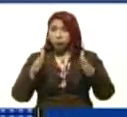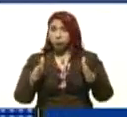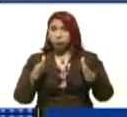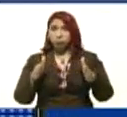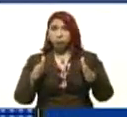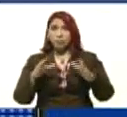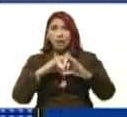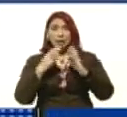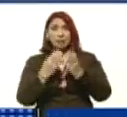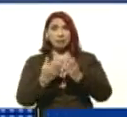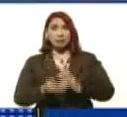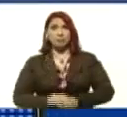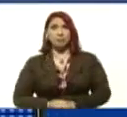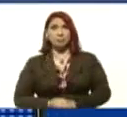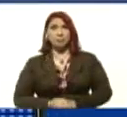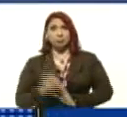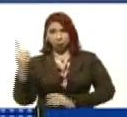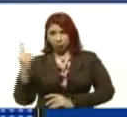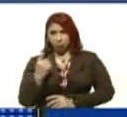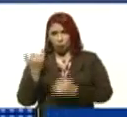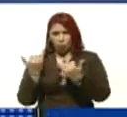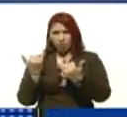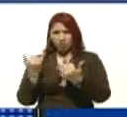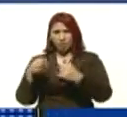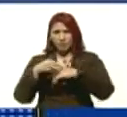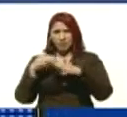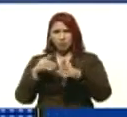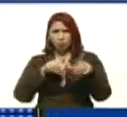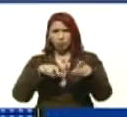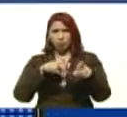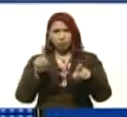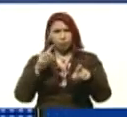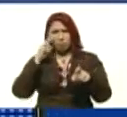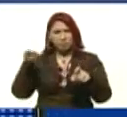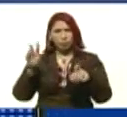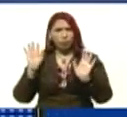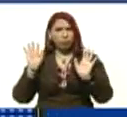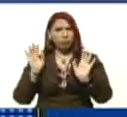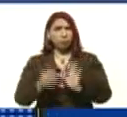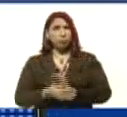Soteldo, ¿tú acá vas a llegar? Ah, porque no te había visto.